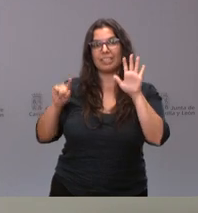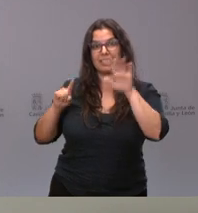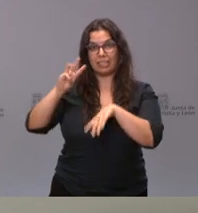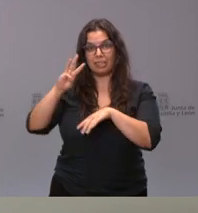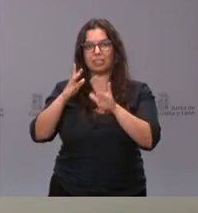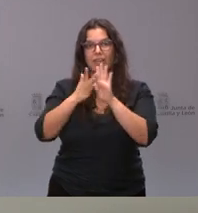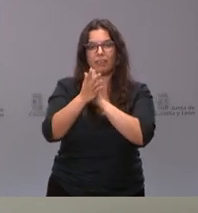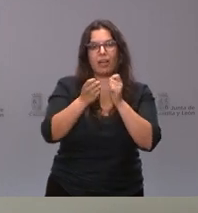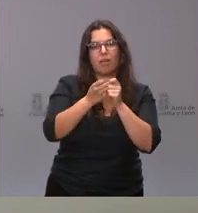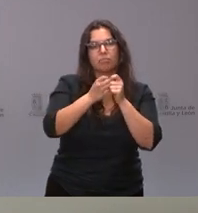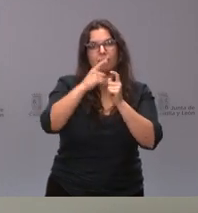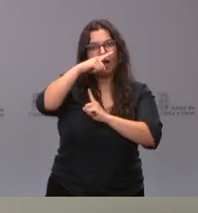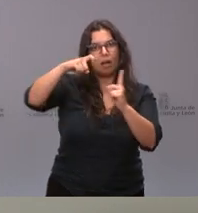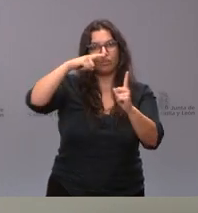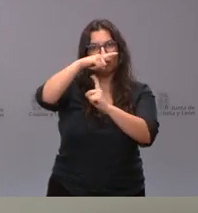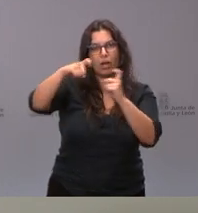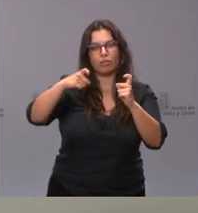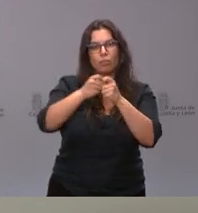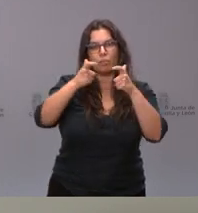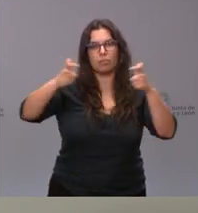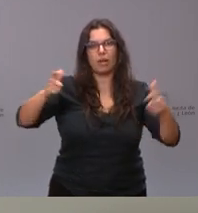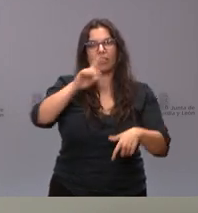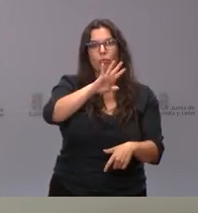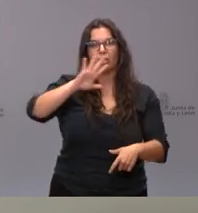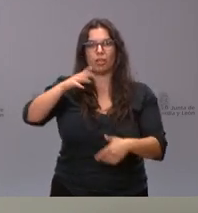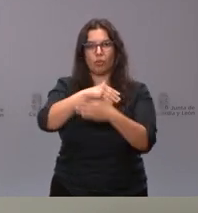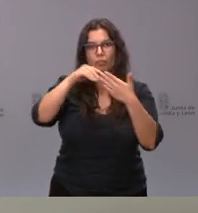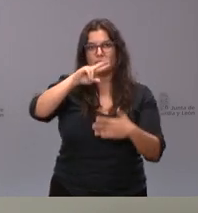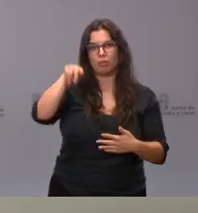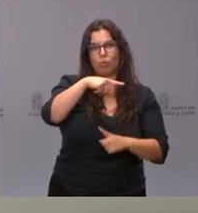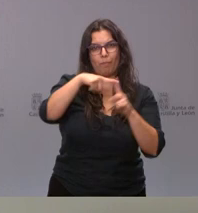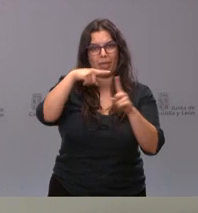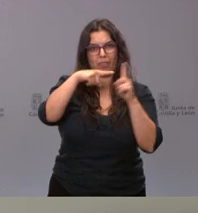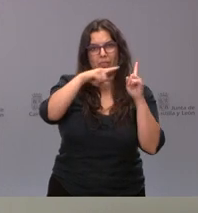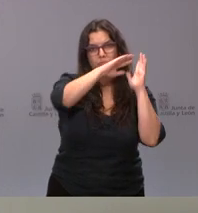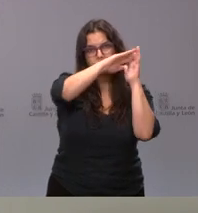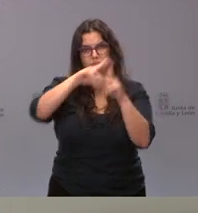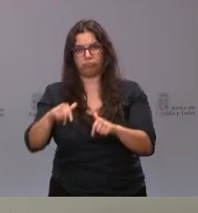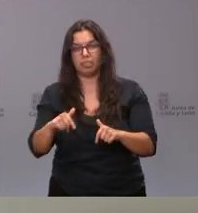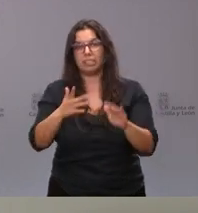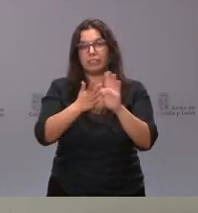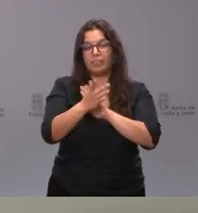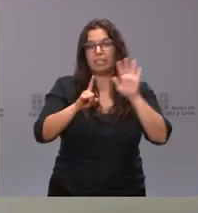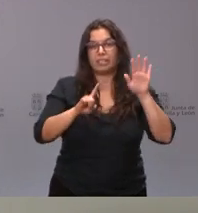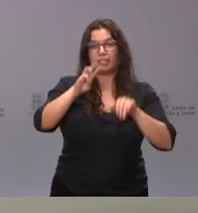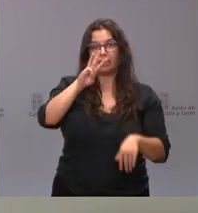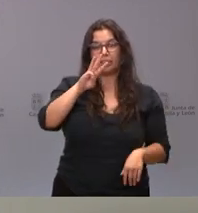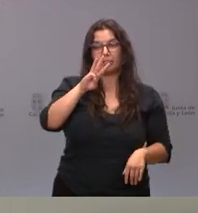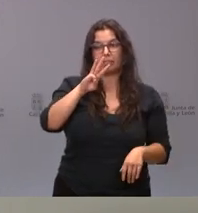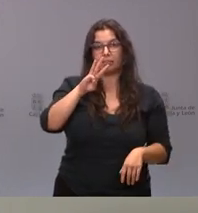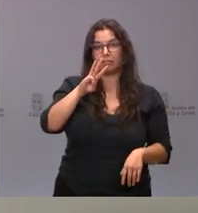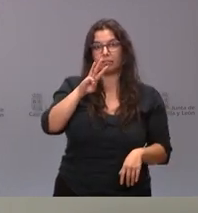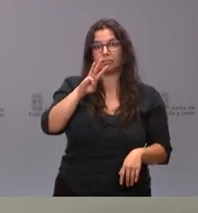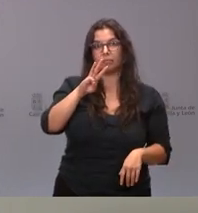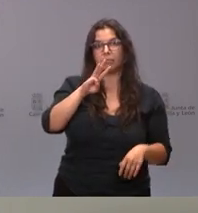es un incremento cada año de 55 millones de euros en términos de media. Por tanto, pasamos de 63 a